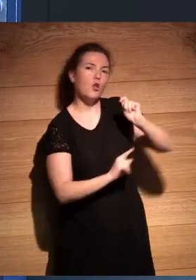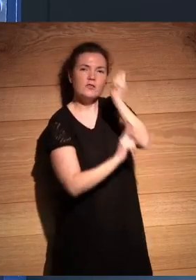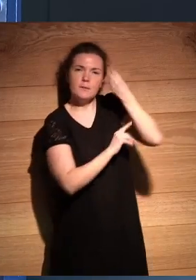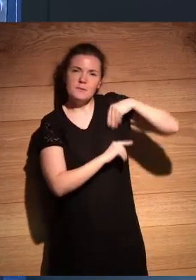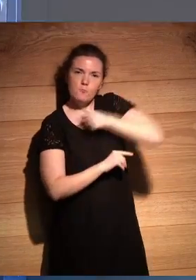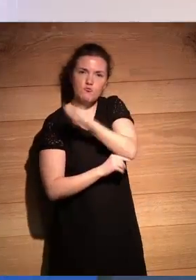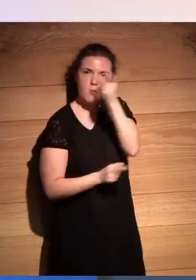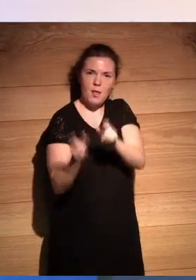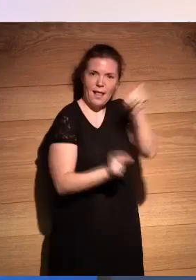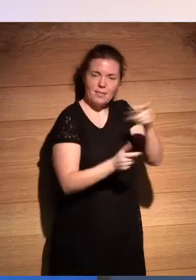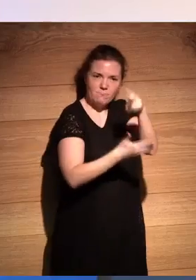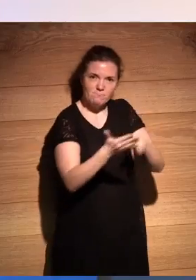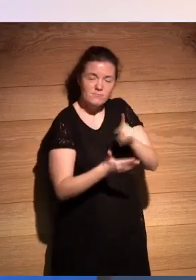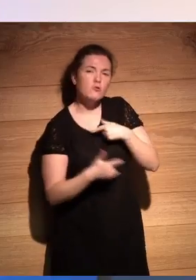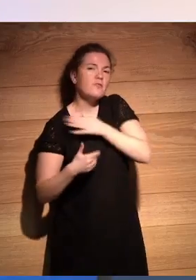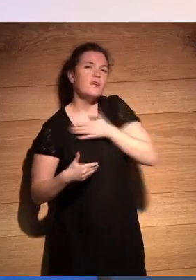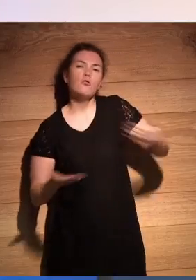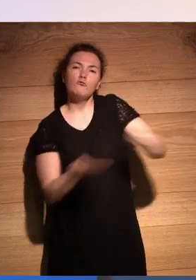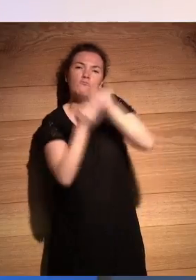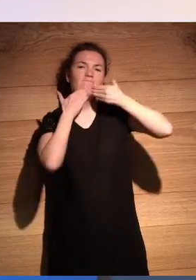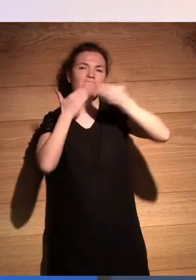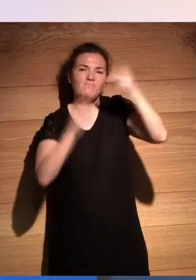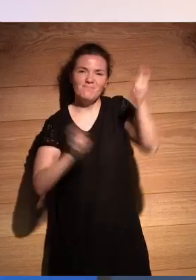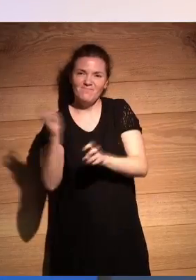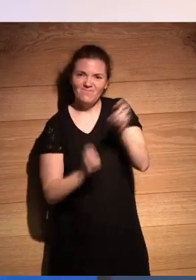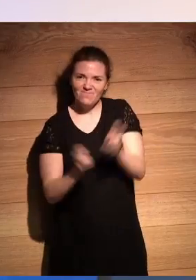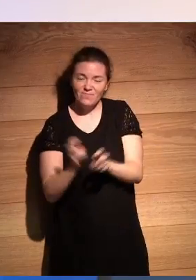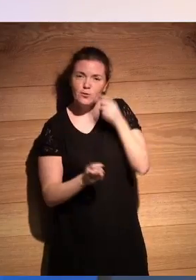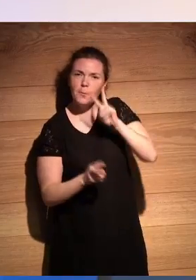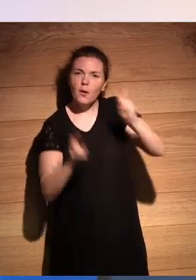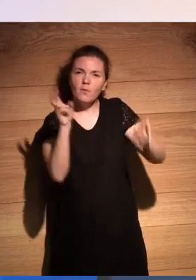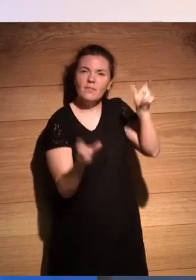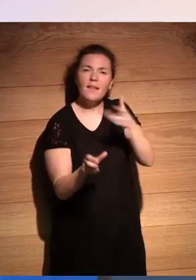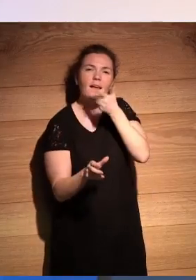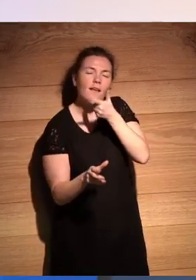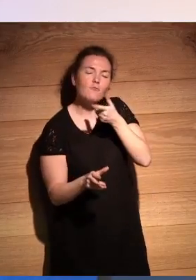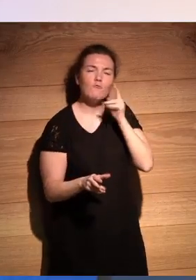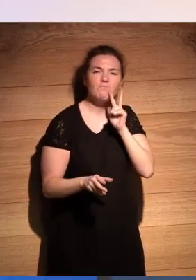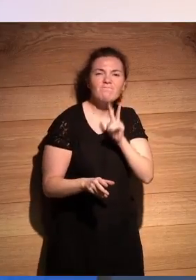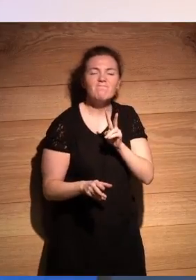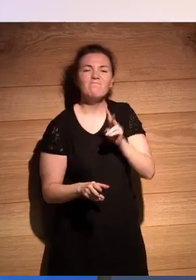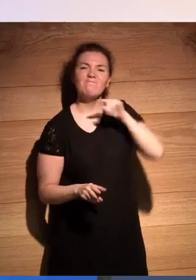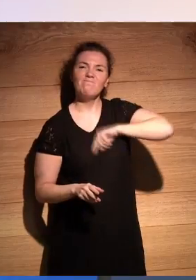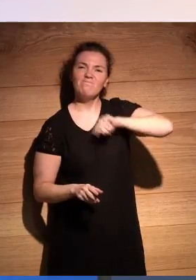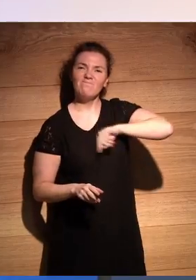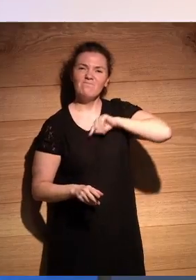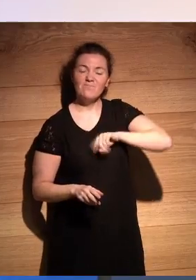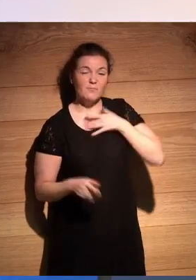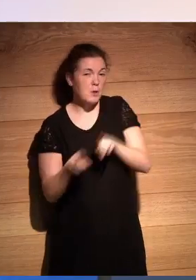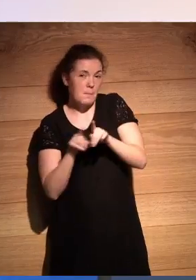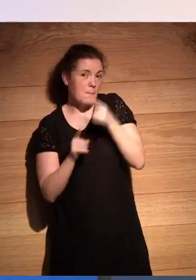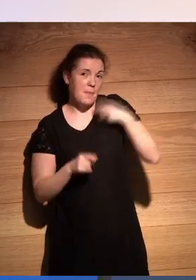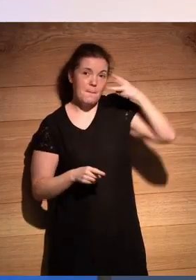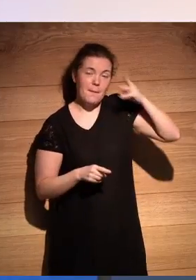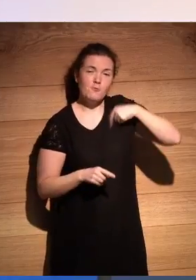daros a todos, muchísimas gracias, por estar aquí con nosotros, veo gente conocida, que me da mucho, como dirían mis hermanos